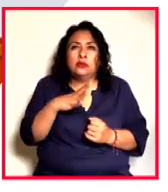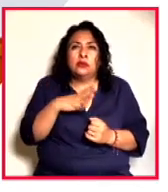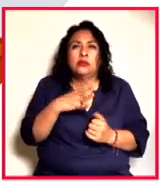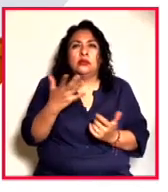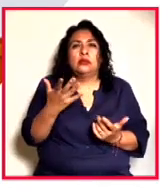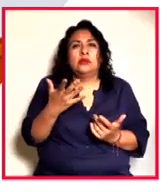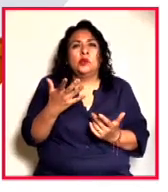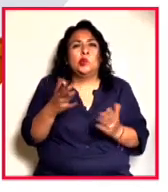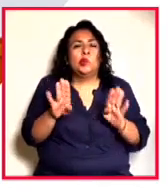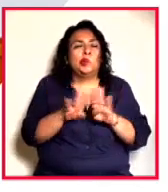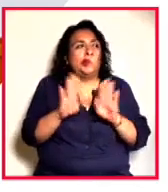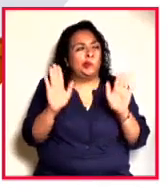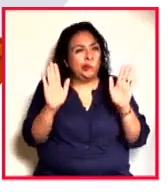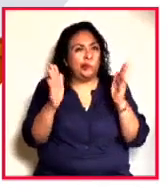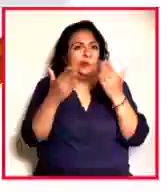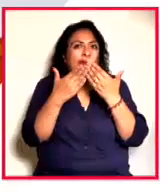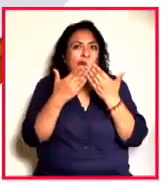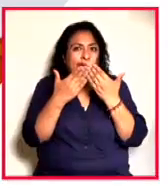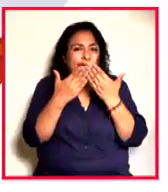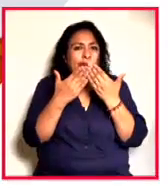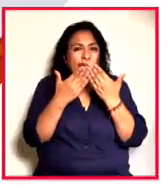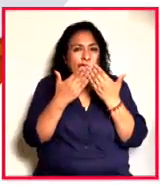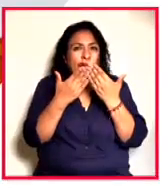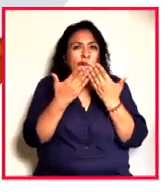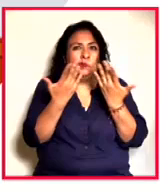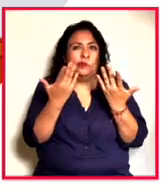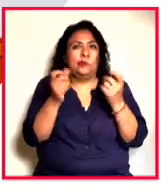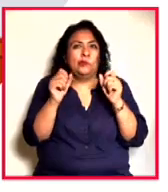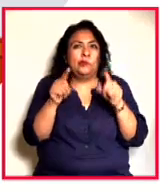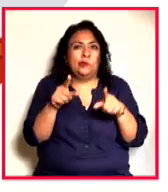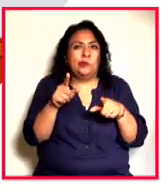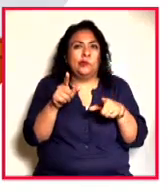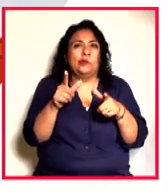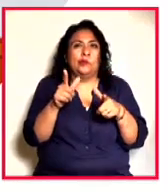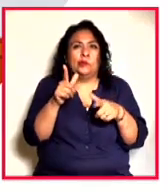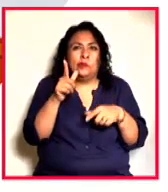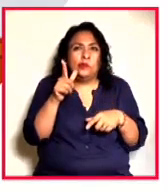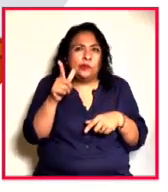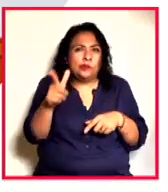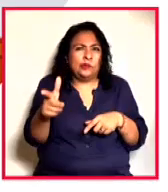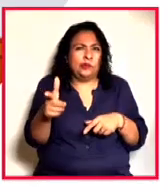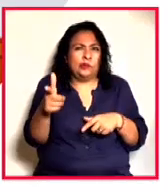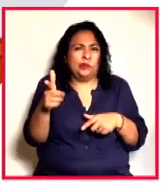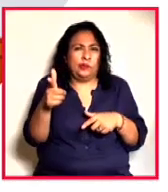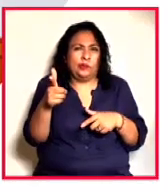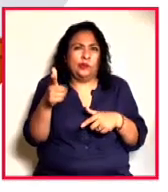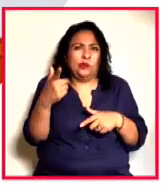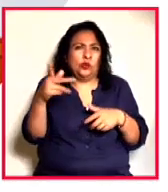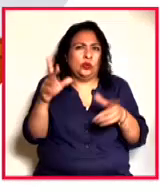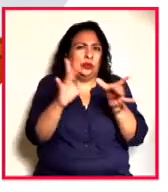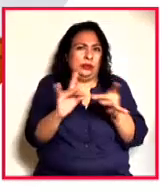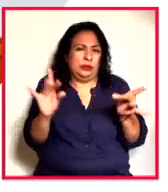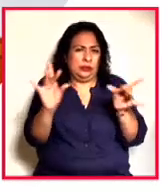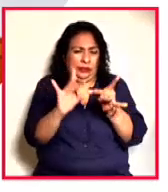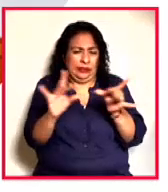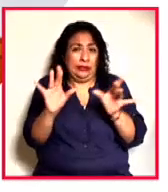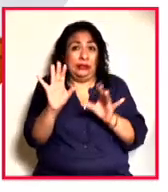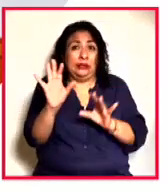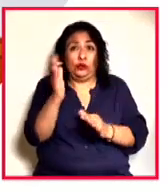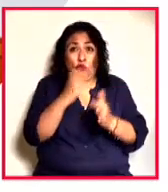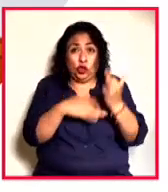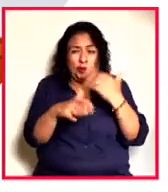enseguecimientos con esa luz restallante de su discurso. Si todas las